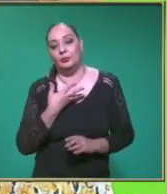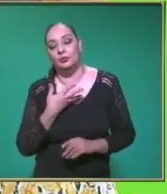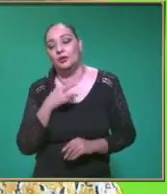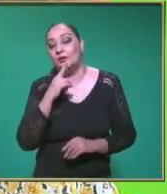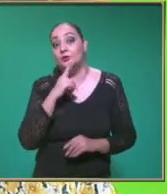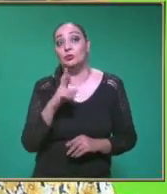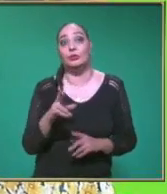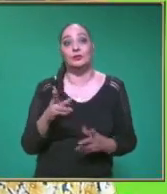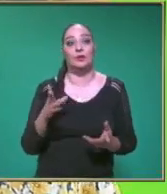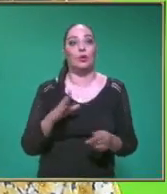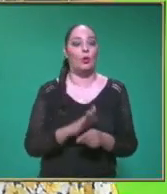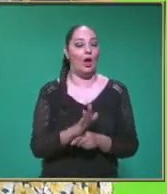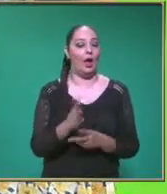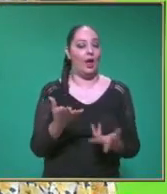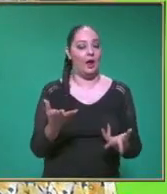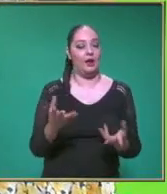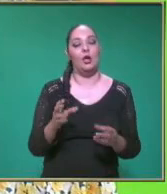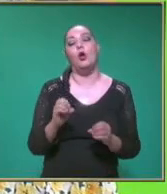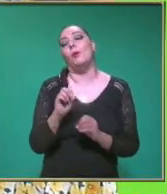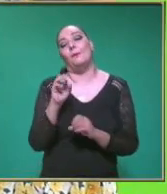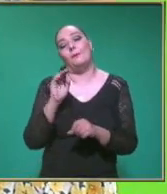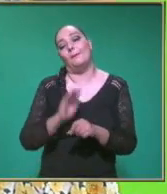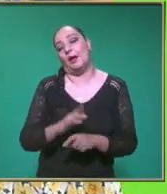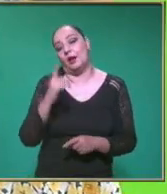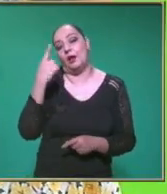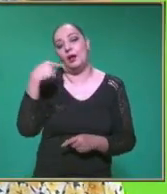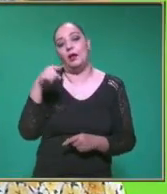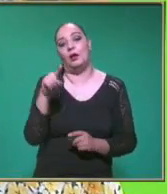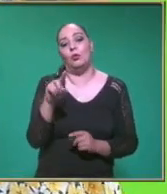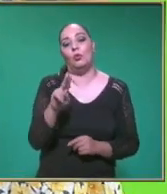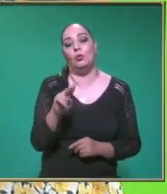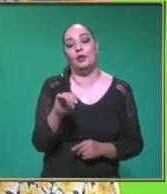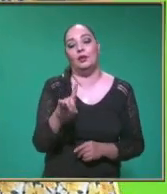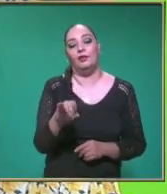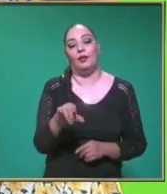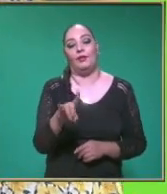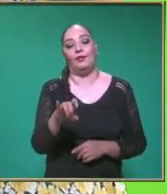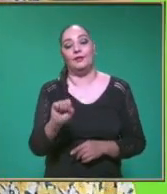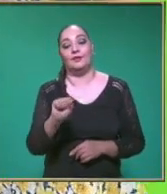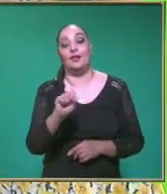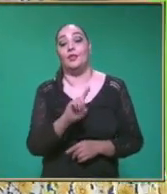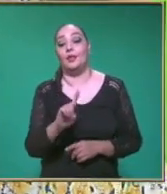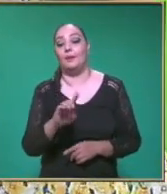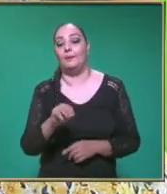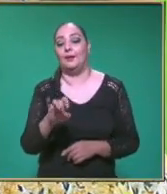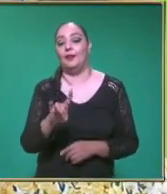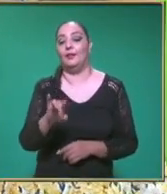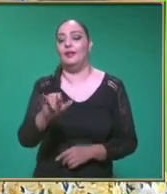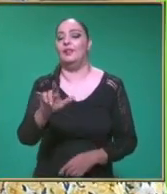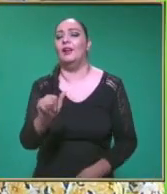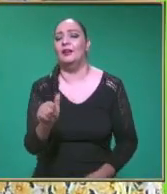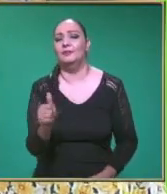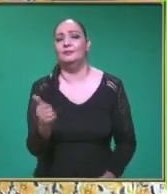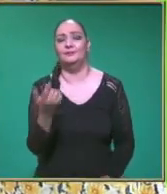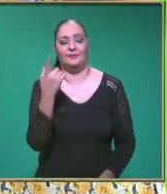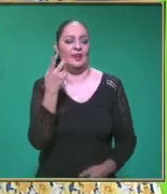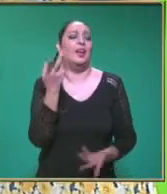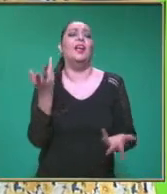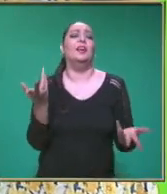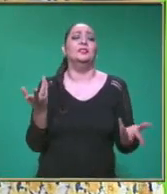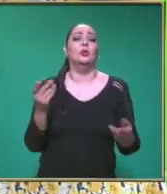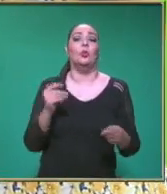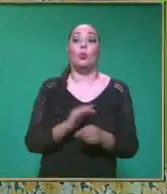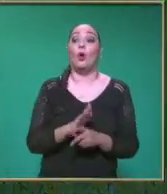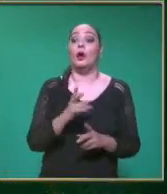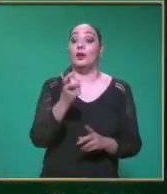resultado O las unidades De medida De donde vienen De esta operación De esta pequeña operación Que hicimos De extremos